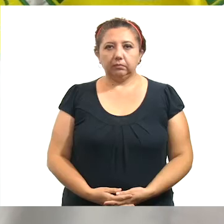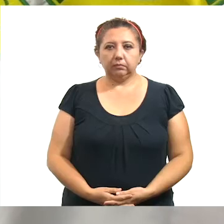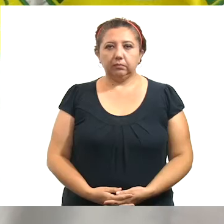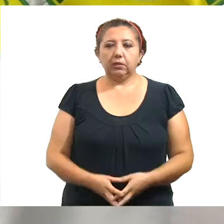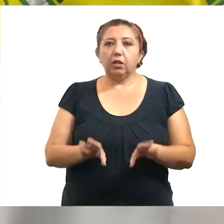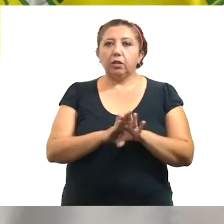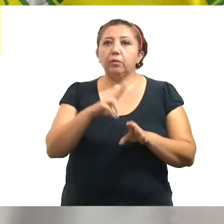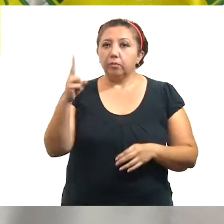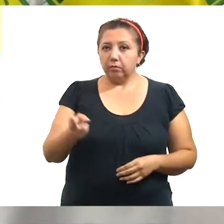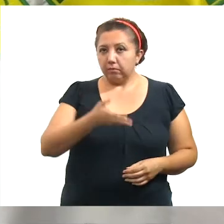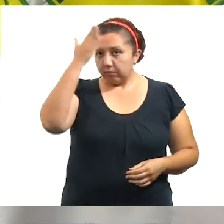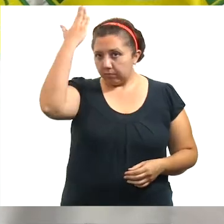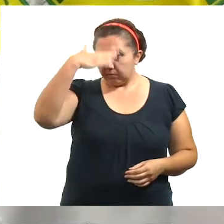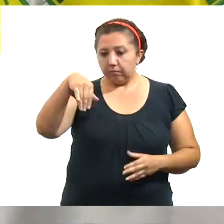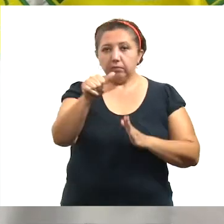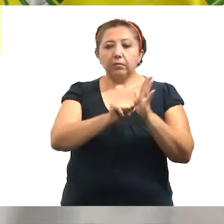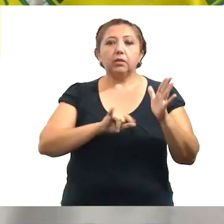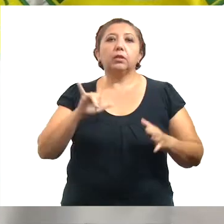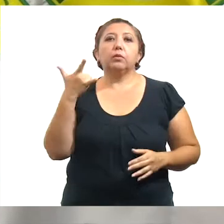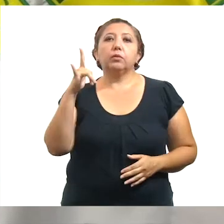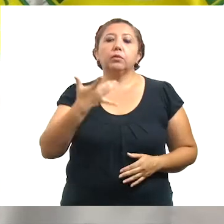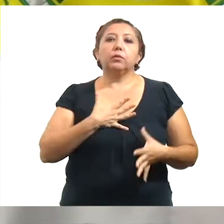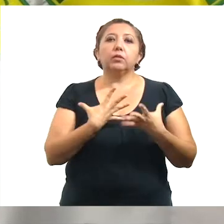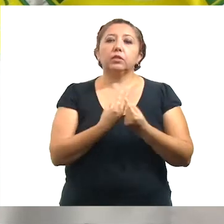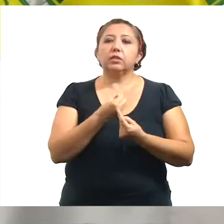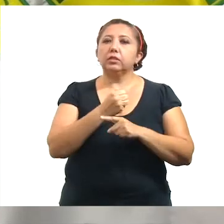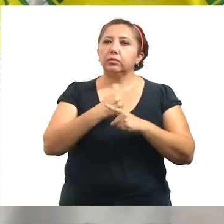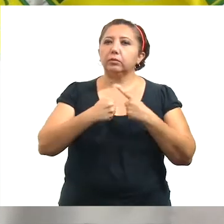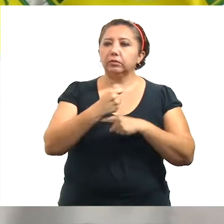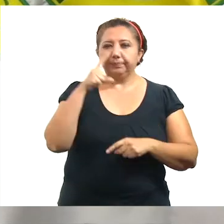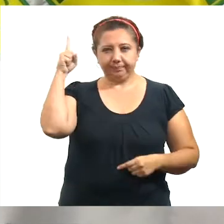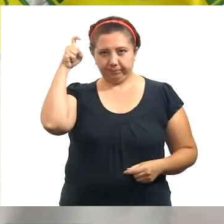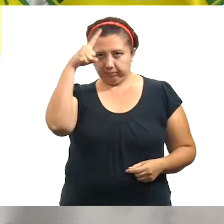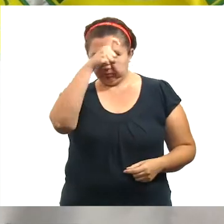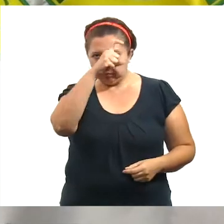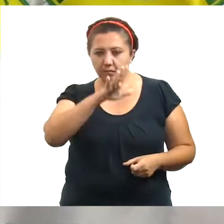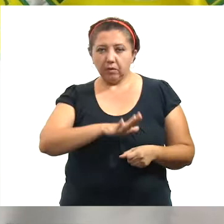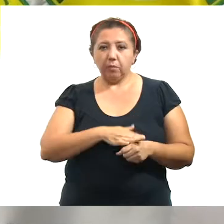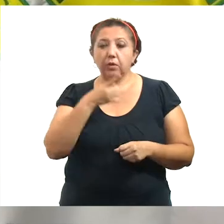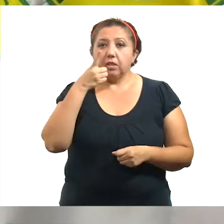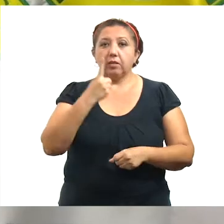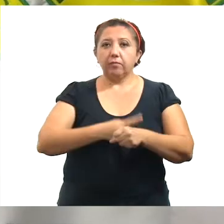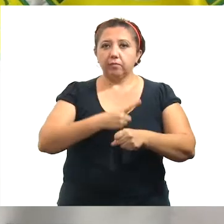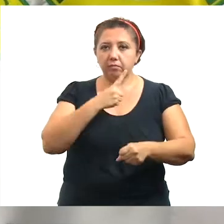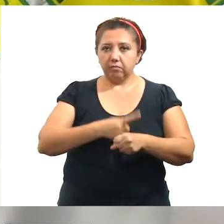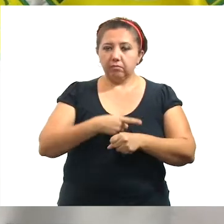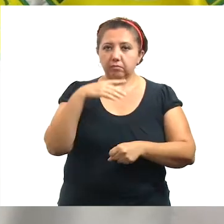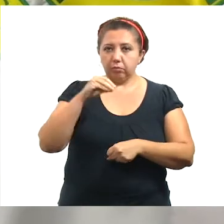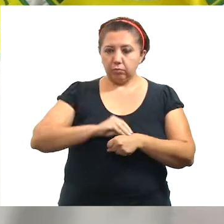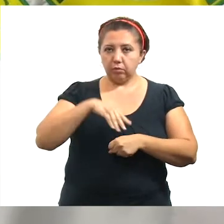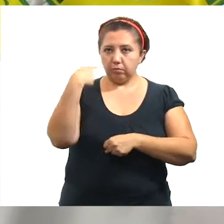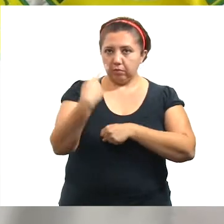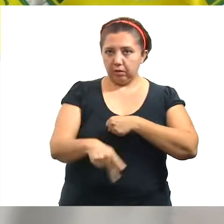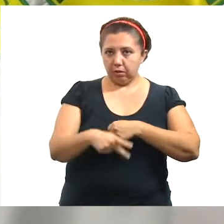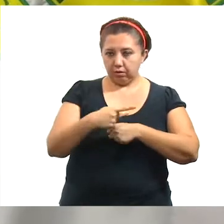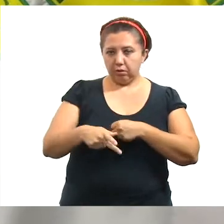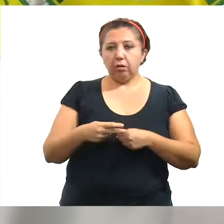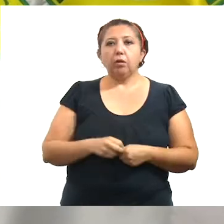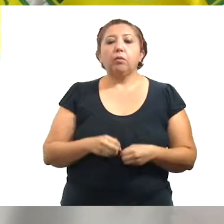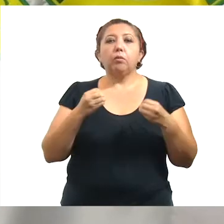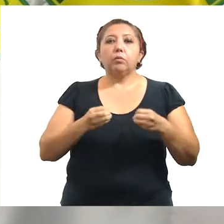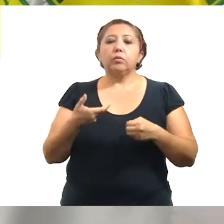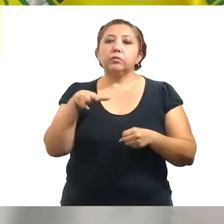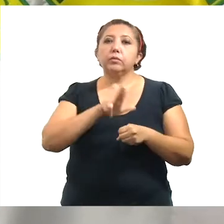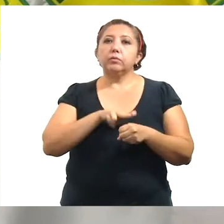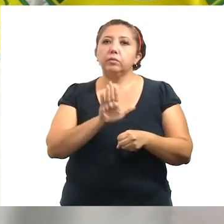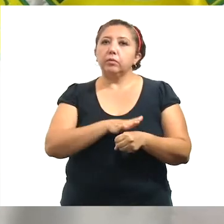Como ustedes saben, en el mes de julio tuvimos una situación muy complicada cuya tendencia epidemiológica ponía en riesgo nuestra capacidad hospitalaria.